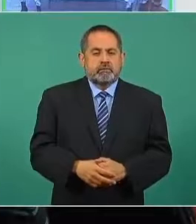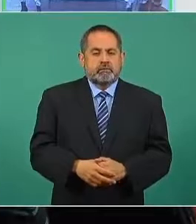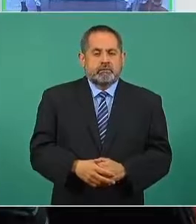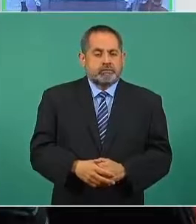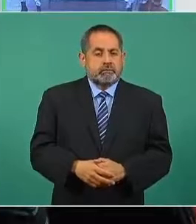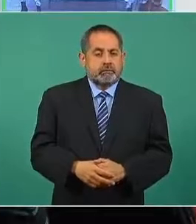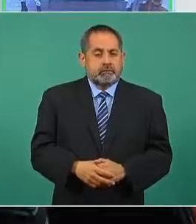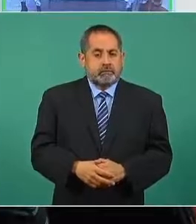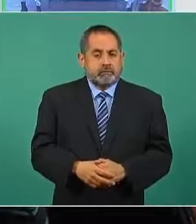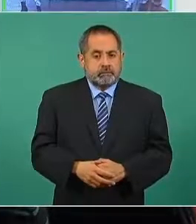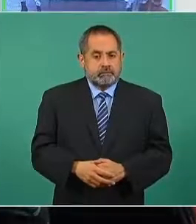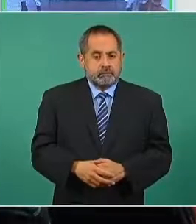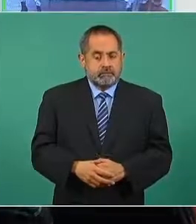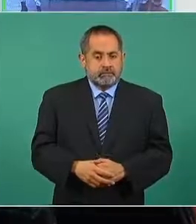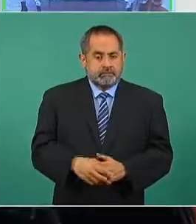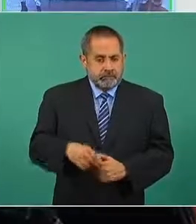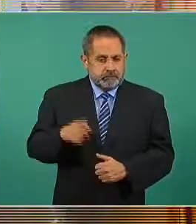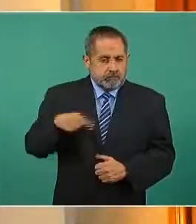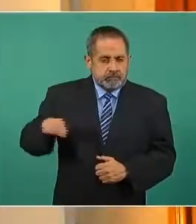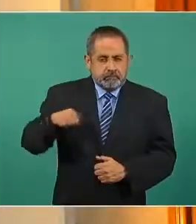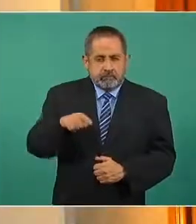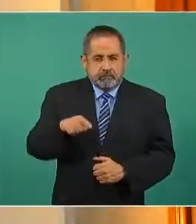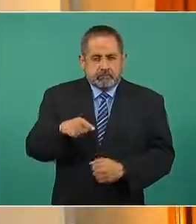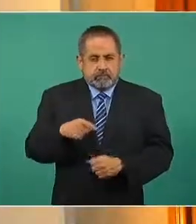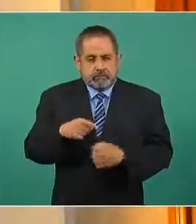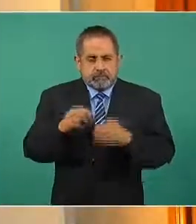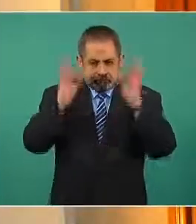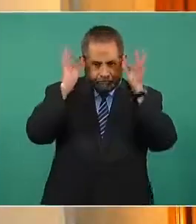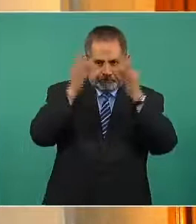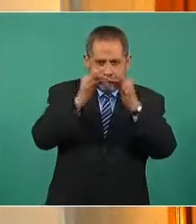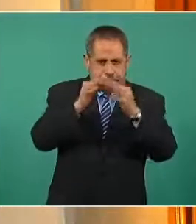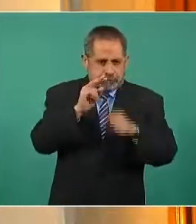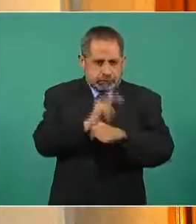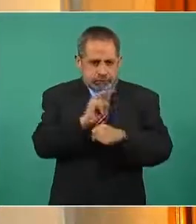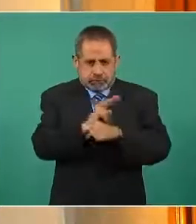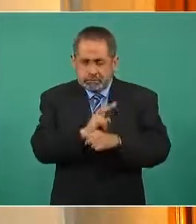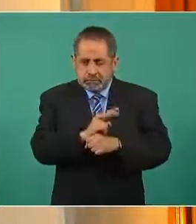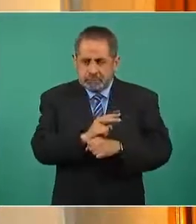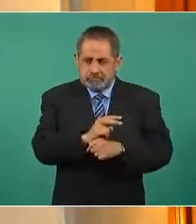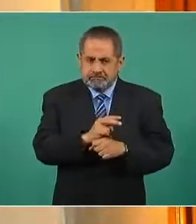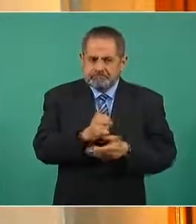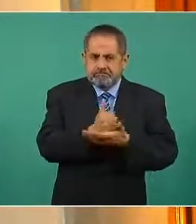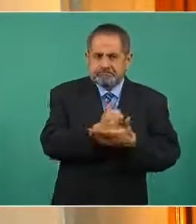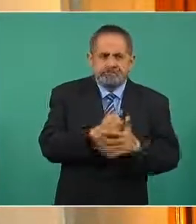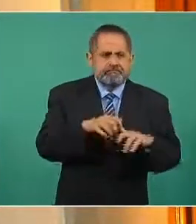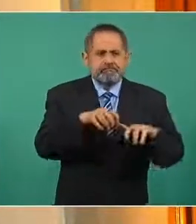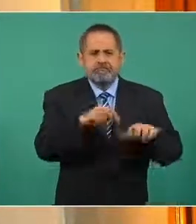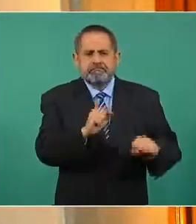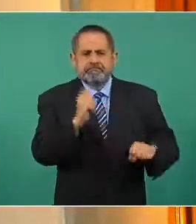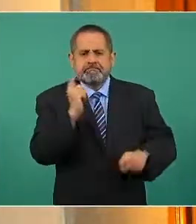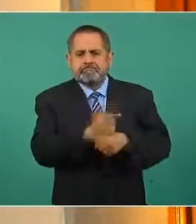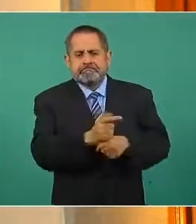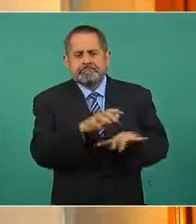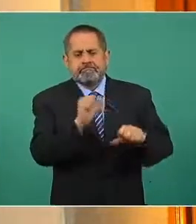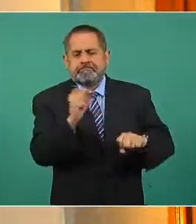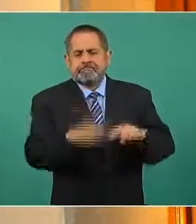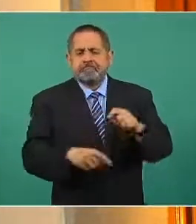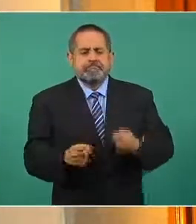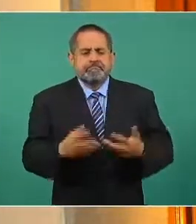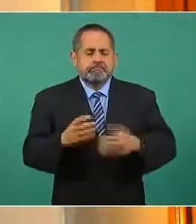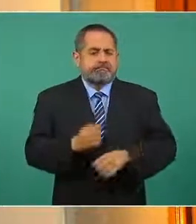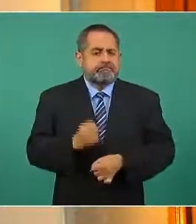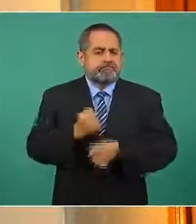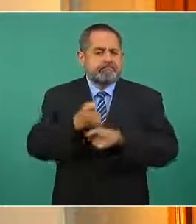actividad de este fortalecimiento de aduanas se han realizado aseguramientos aquí los vamos a ver armas de